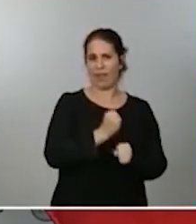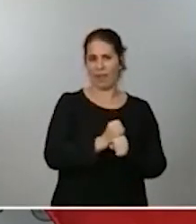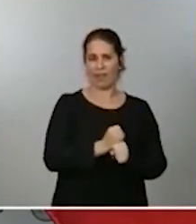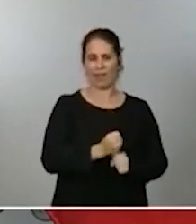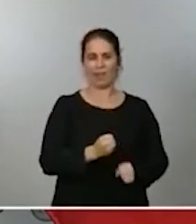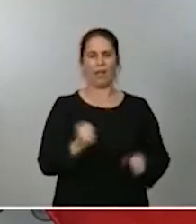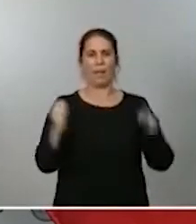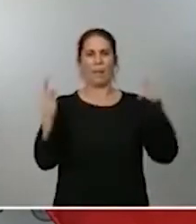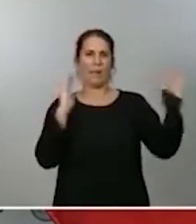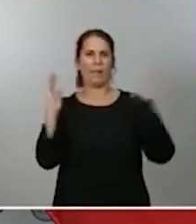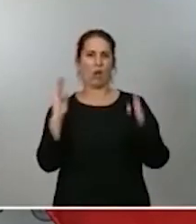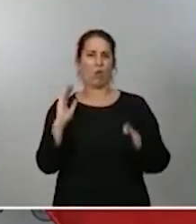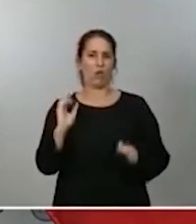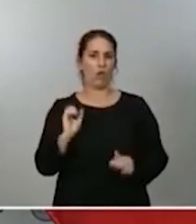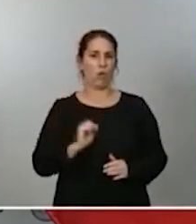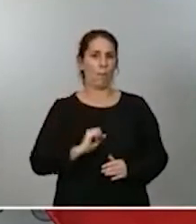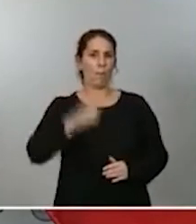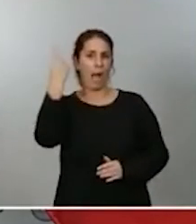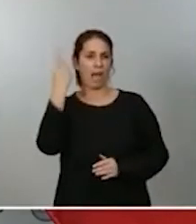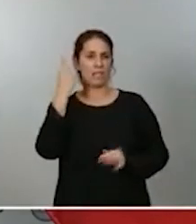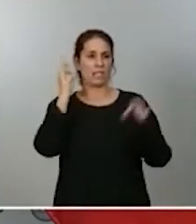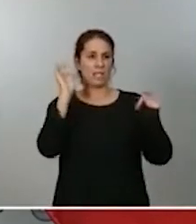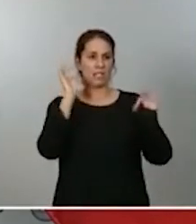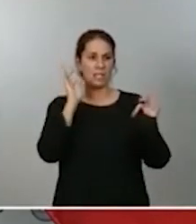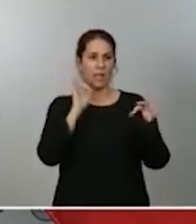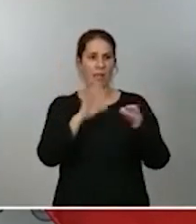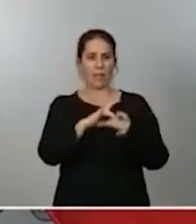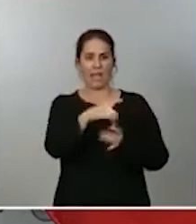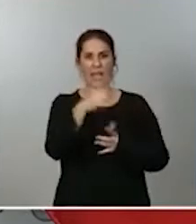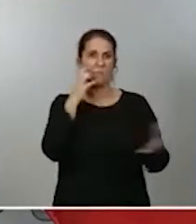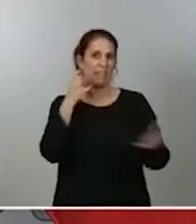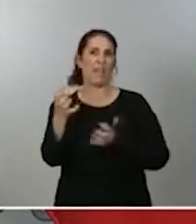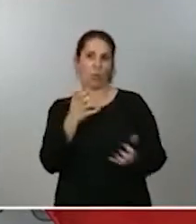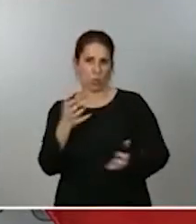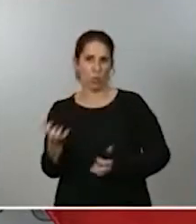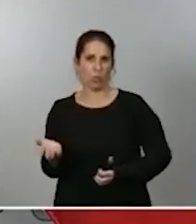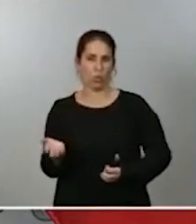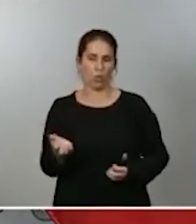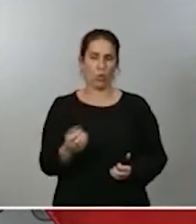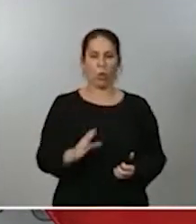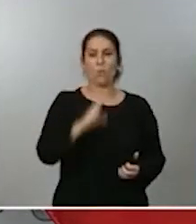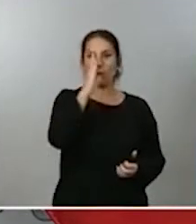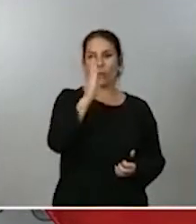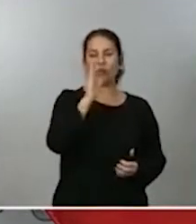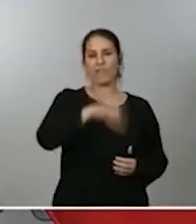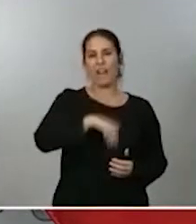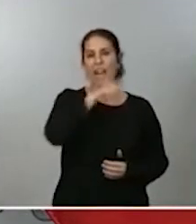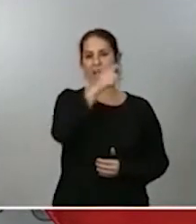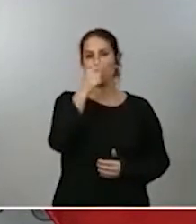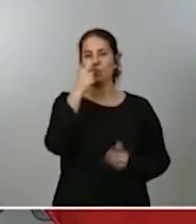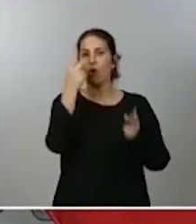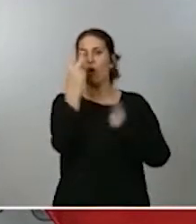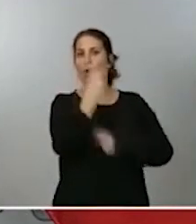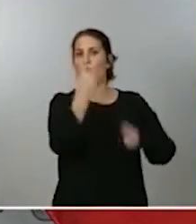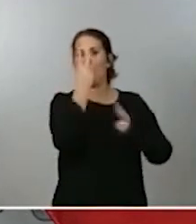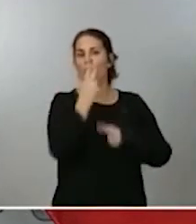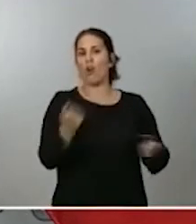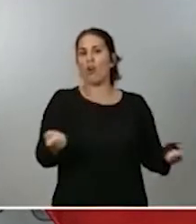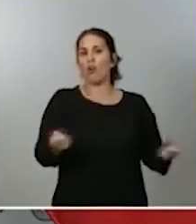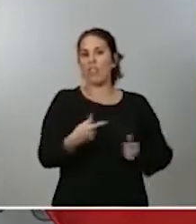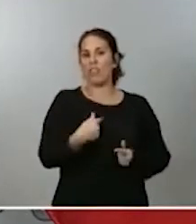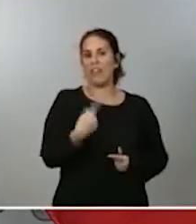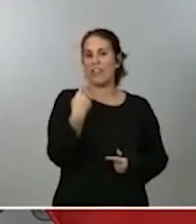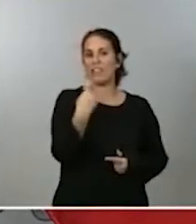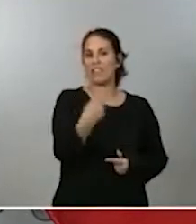de mayor actividad de la celebración de este espectáculo, lo que ha impedido cotizar el tiempo necesario para generar derecho